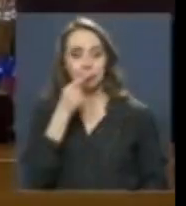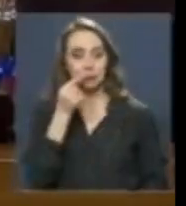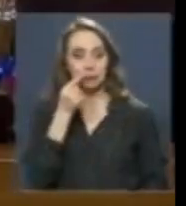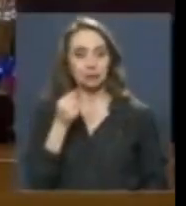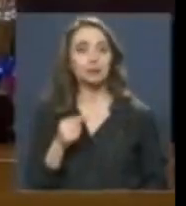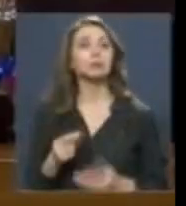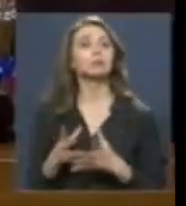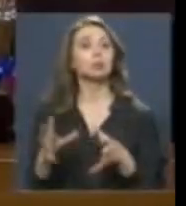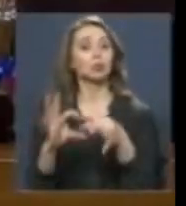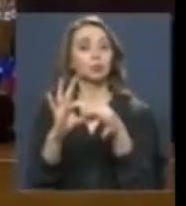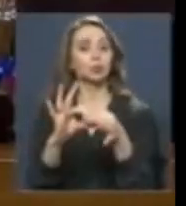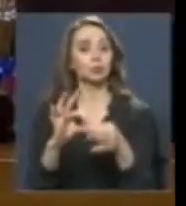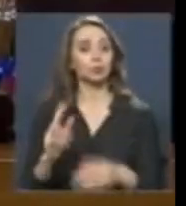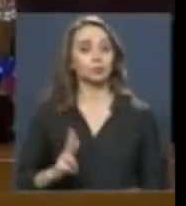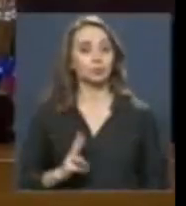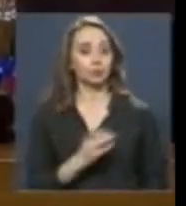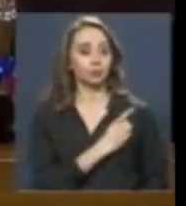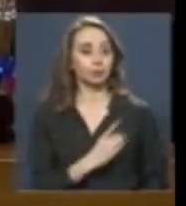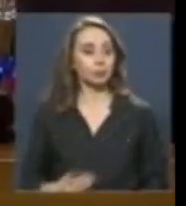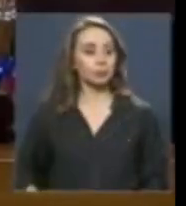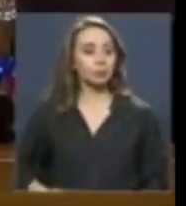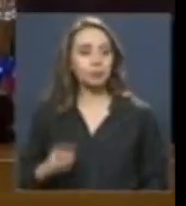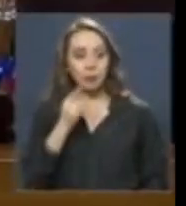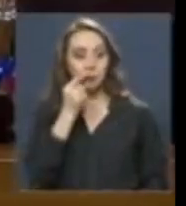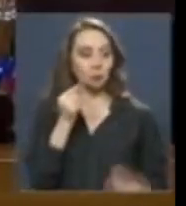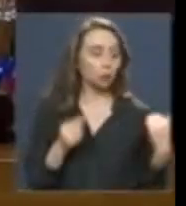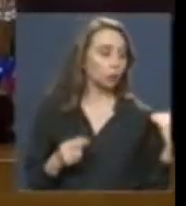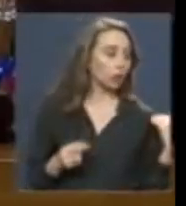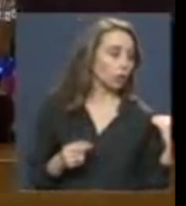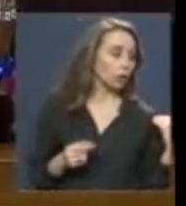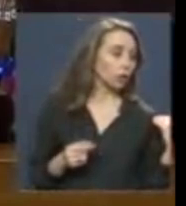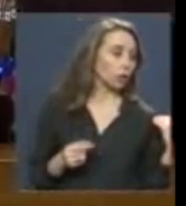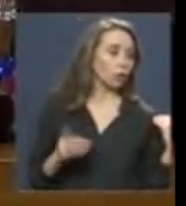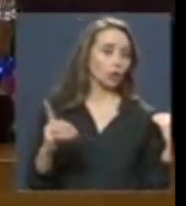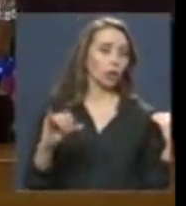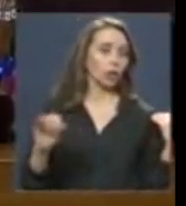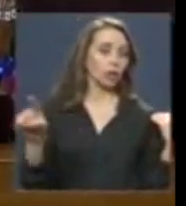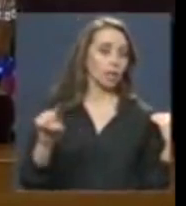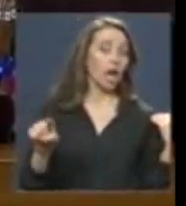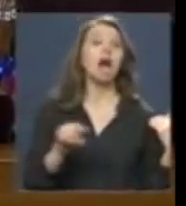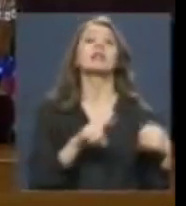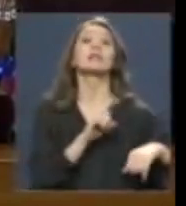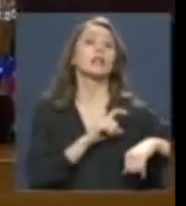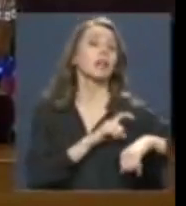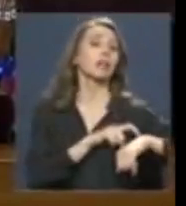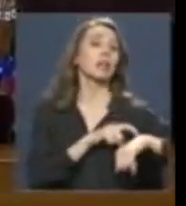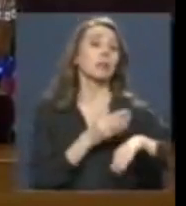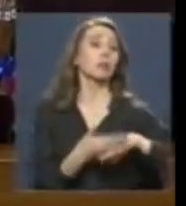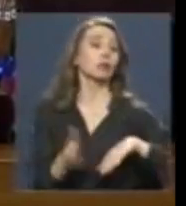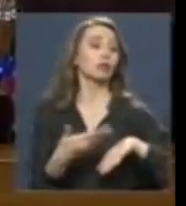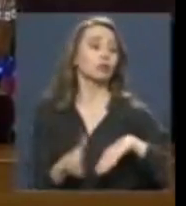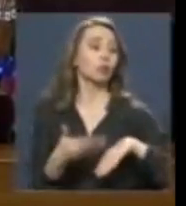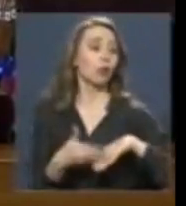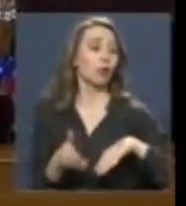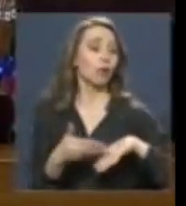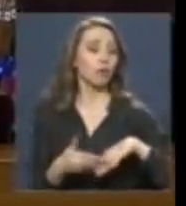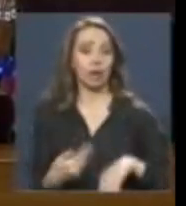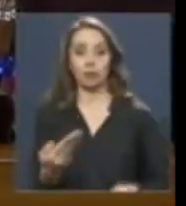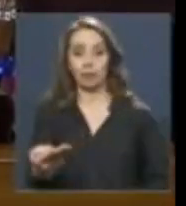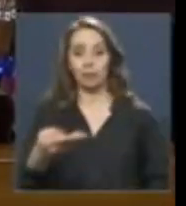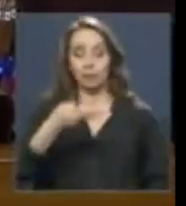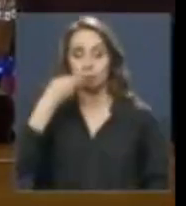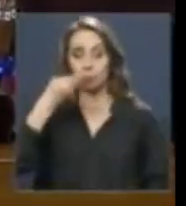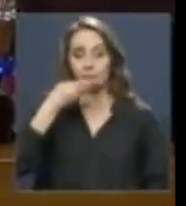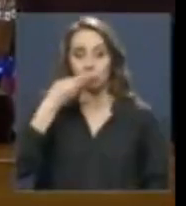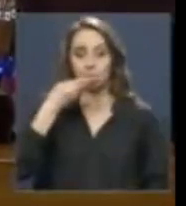Muchas gracias, señor diputado, don Marcelo Díaz. En el tiempo restante, le ofrezco la